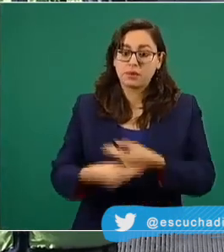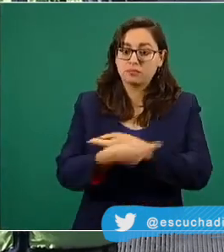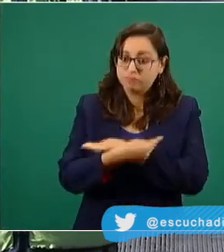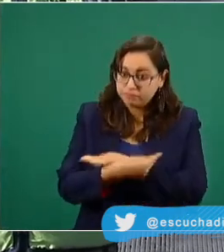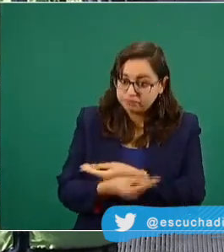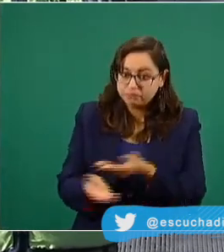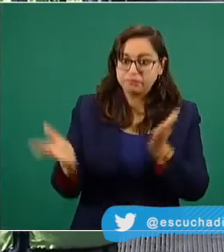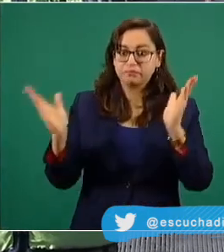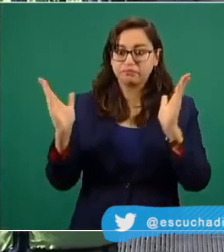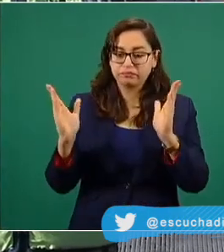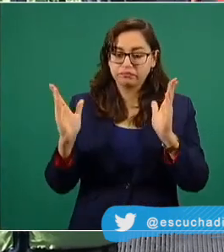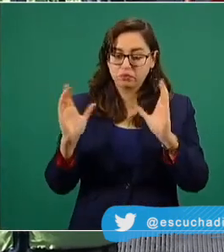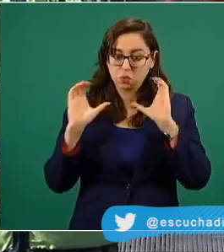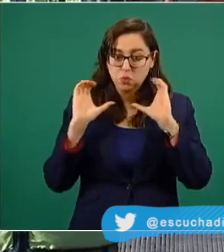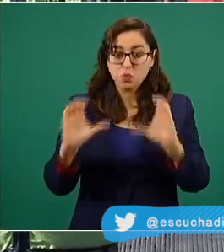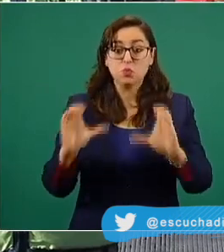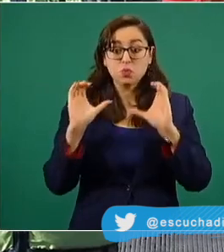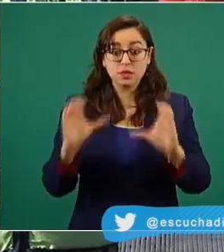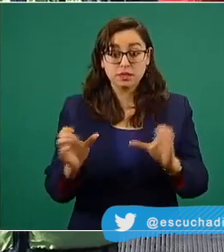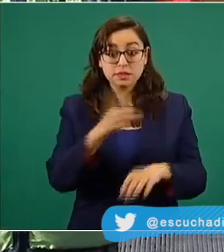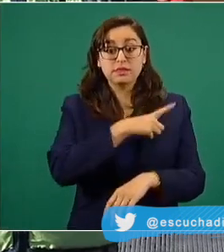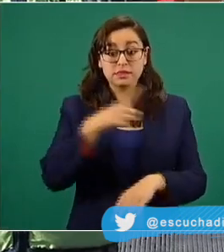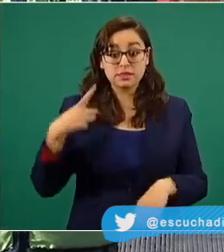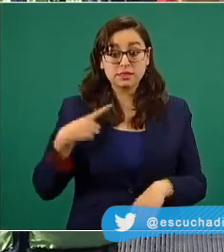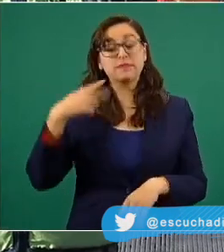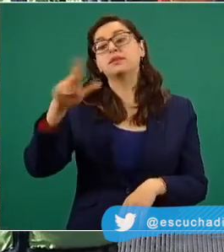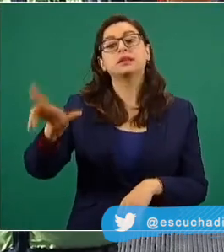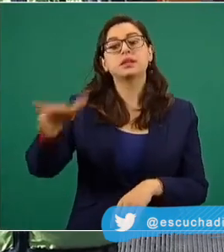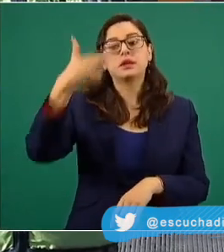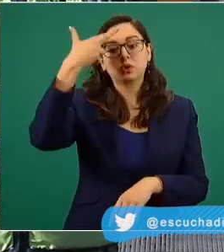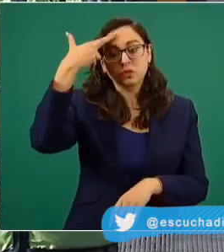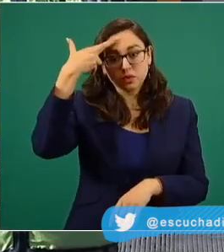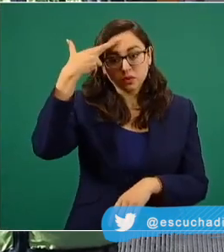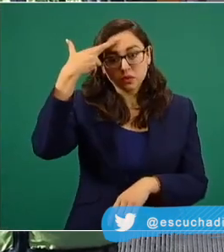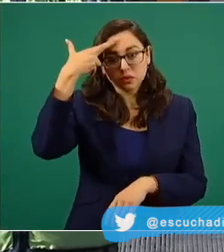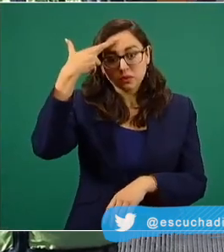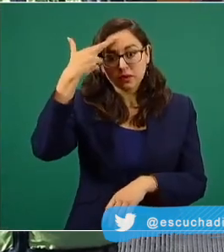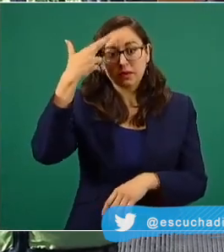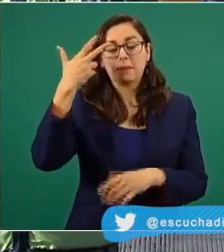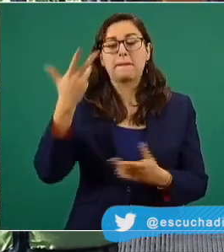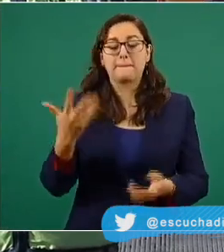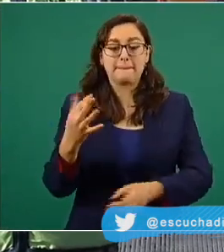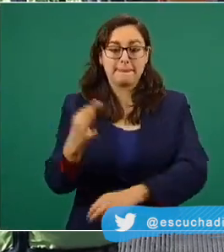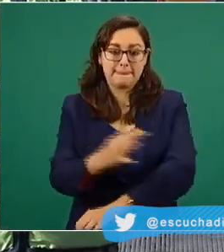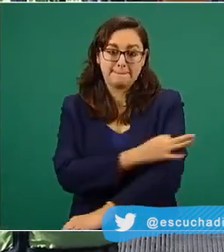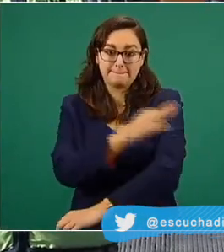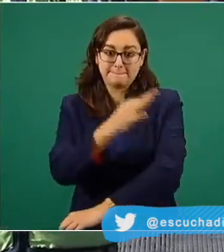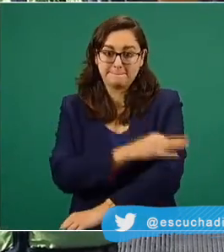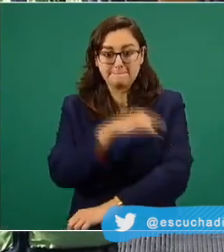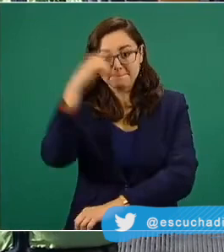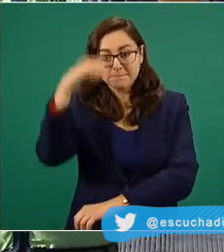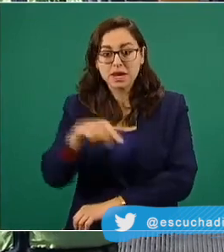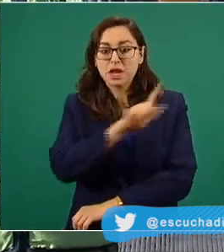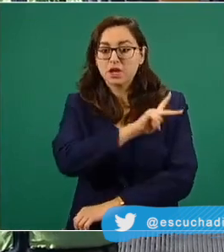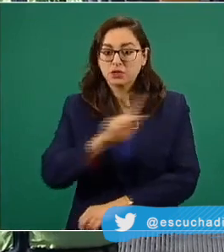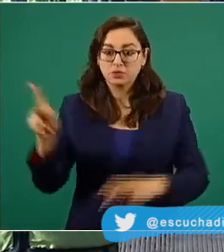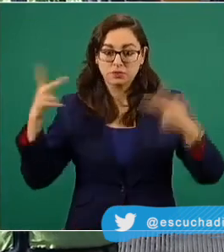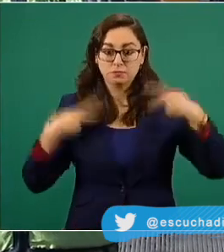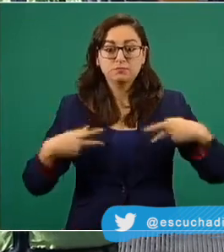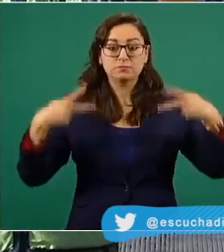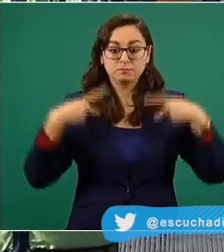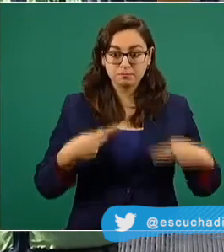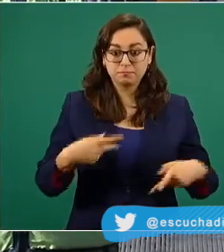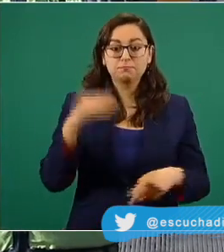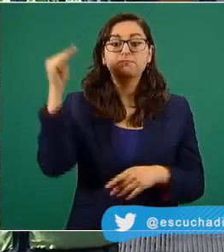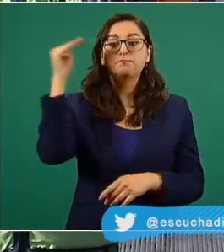recibirá. Pues les recuerdo que la vacunación será universal y gratuita.